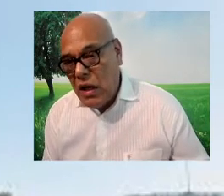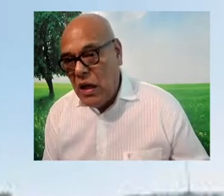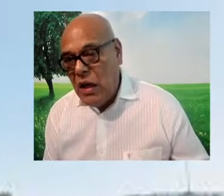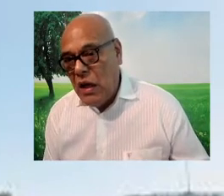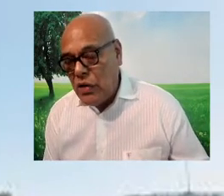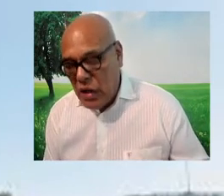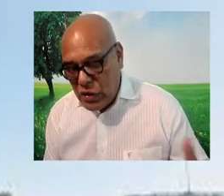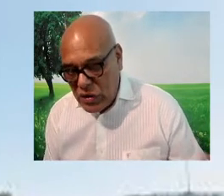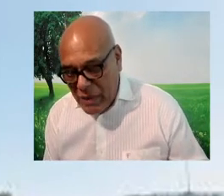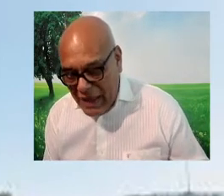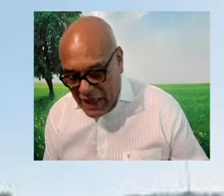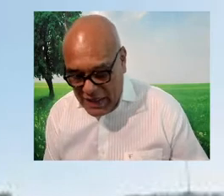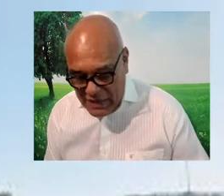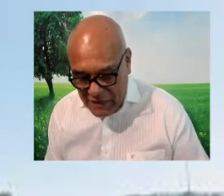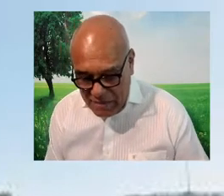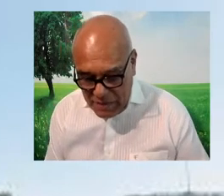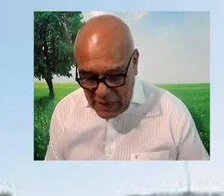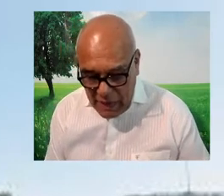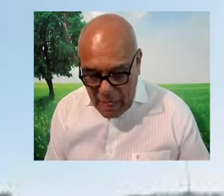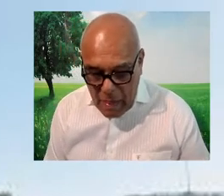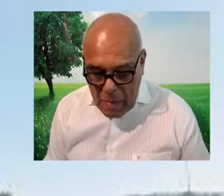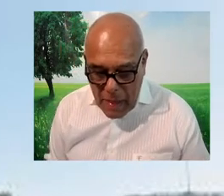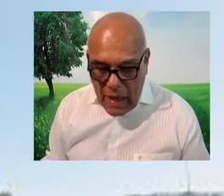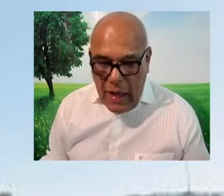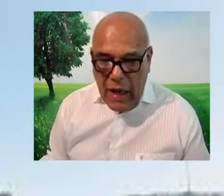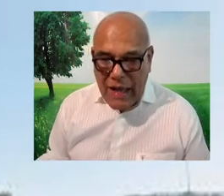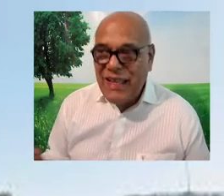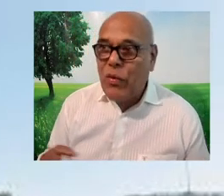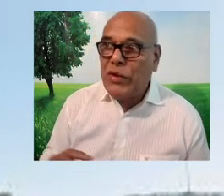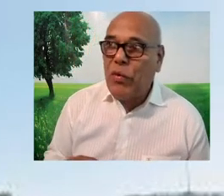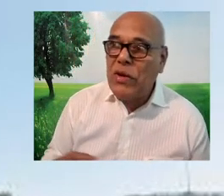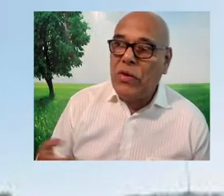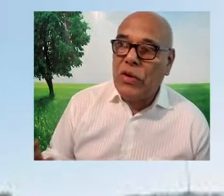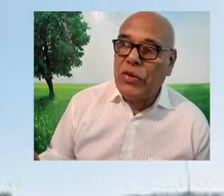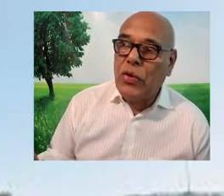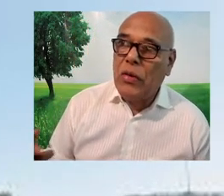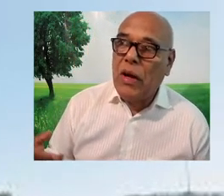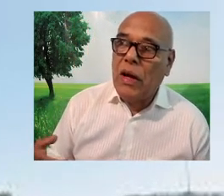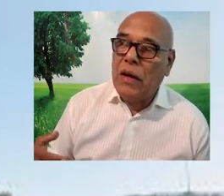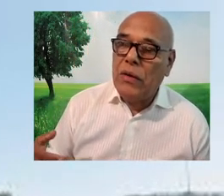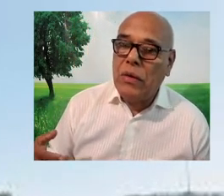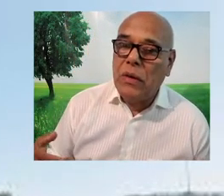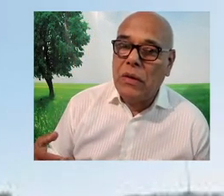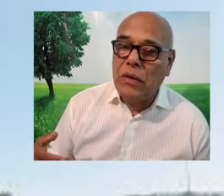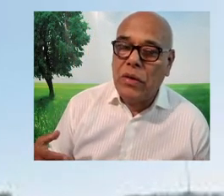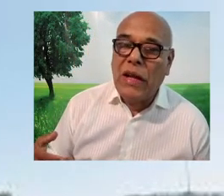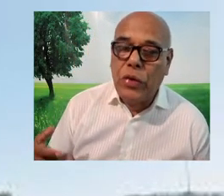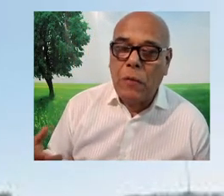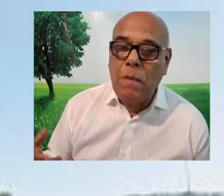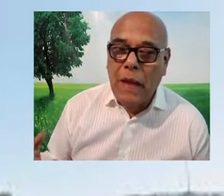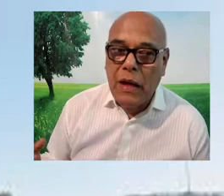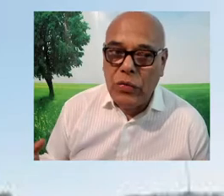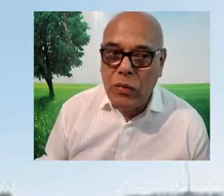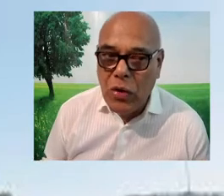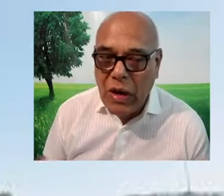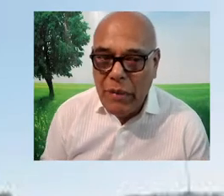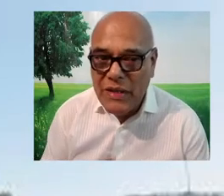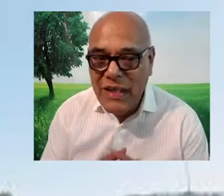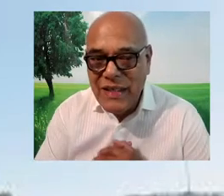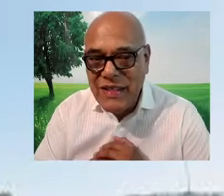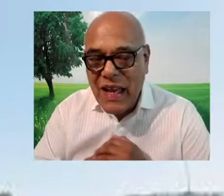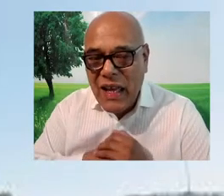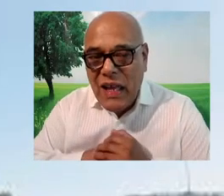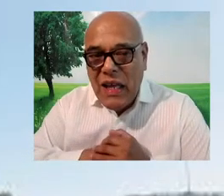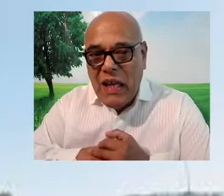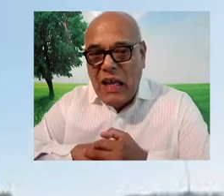en las últimas décadas. Hace cuatro años, cuando Donald Trump asumió la